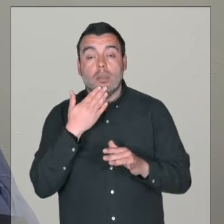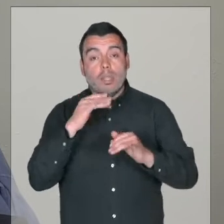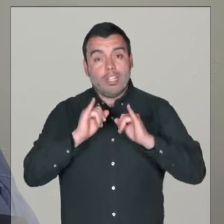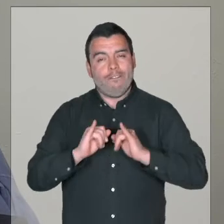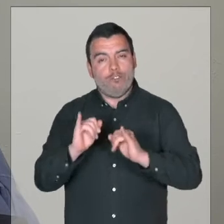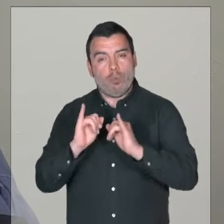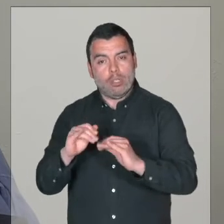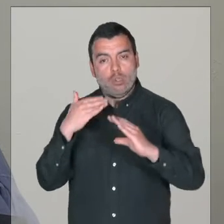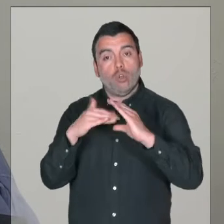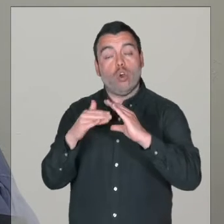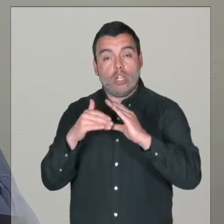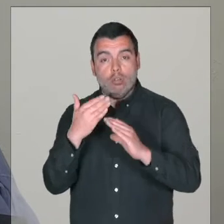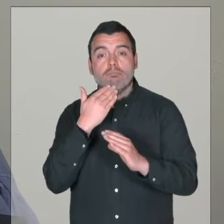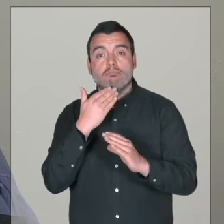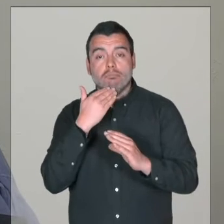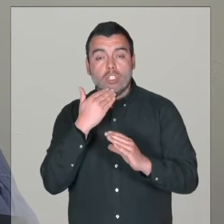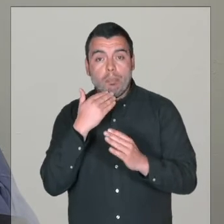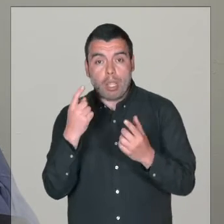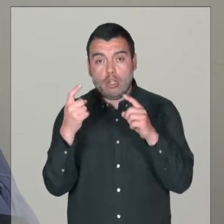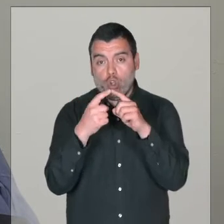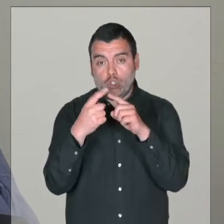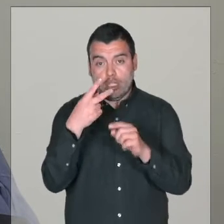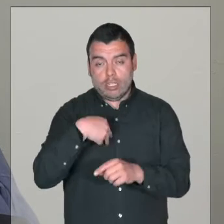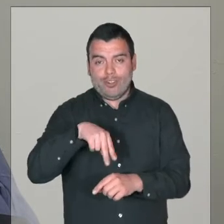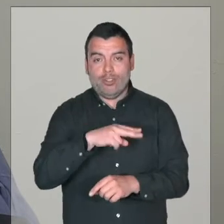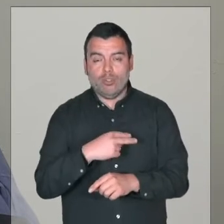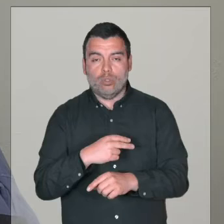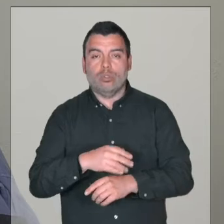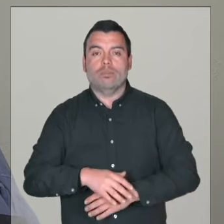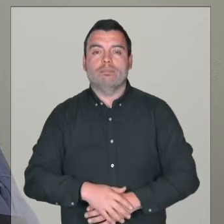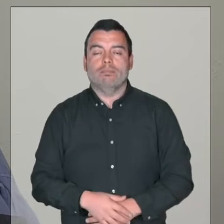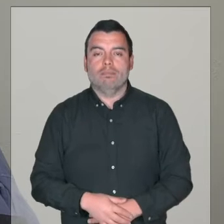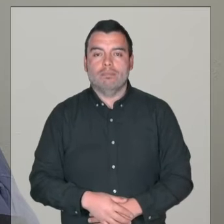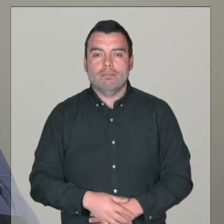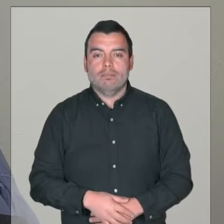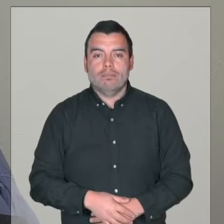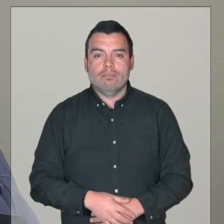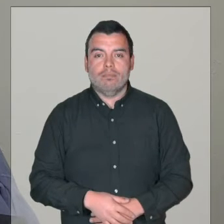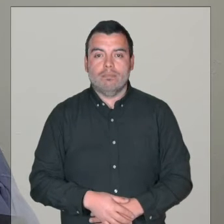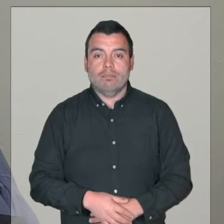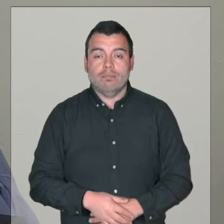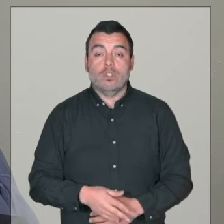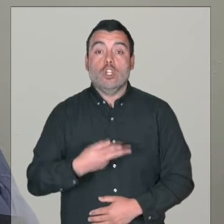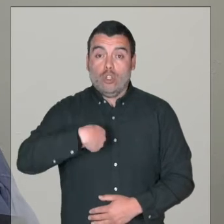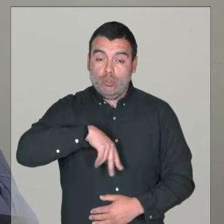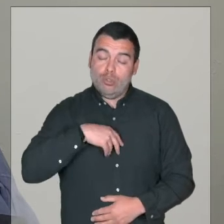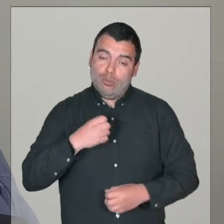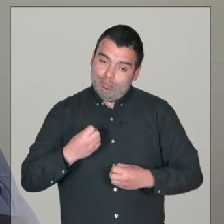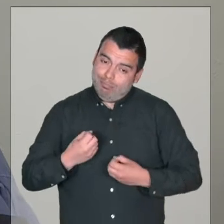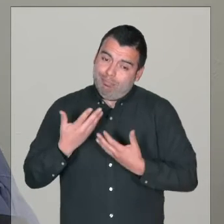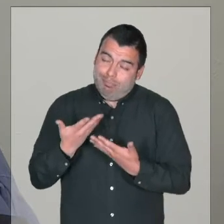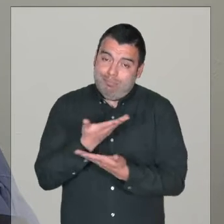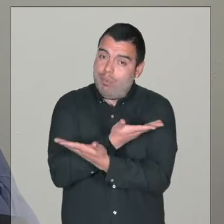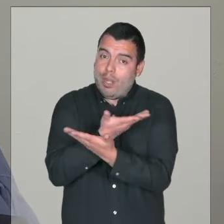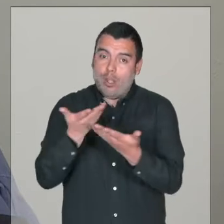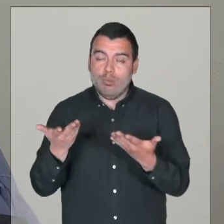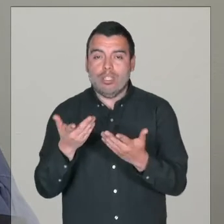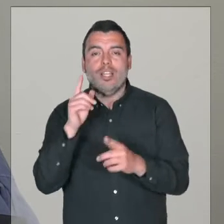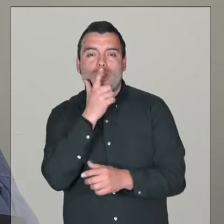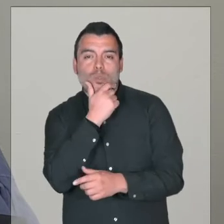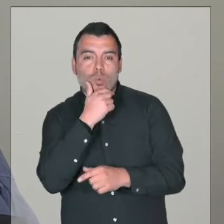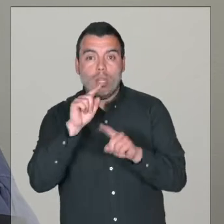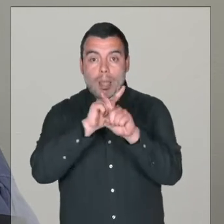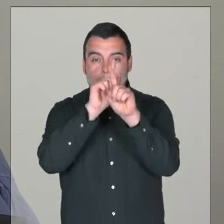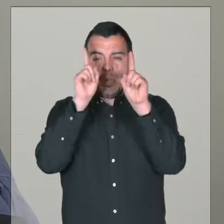y un correo por el cual también se pueden poner en contacto. Así es que estamos disponibles para cualquier duda, estamos